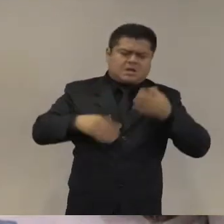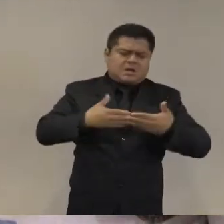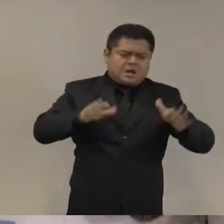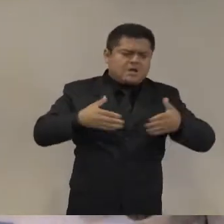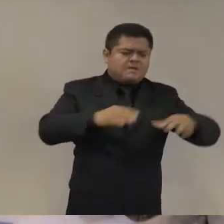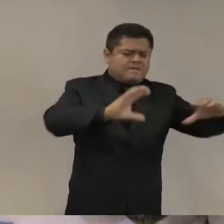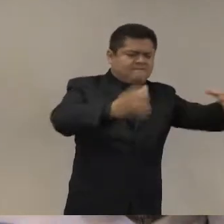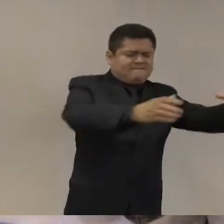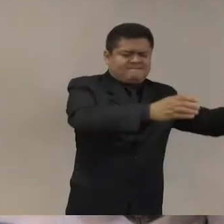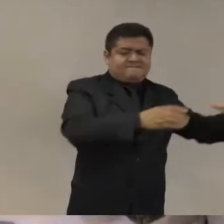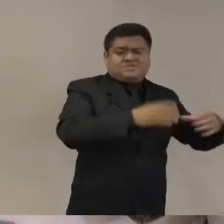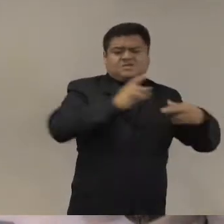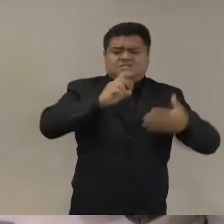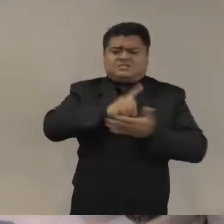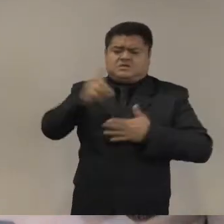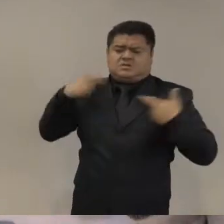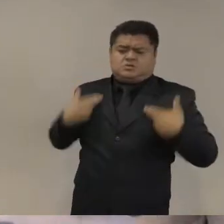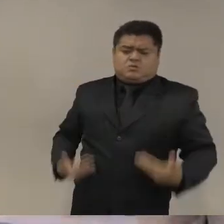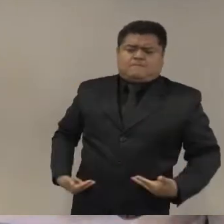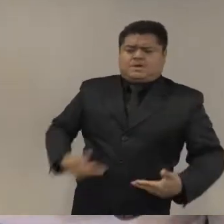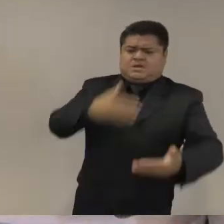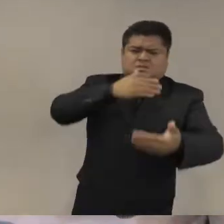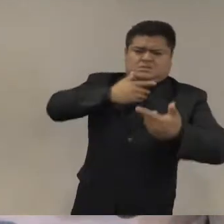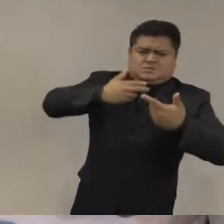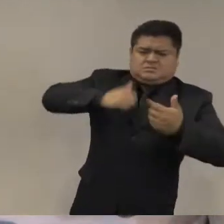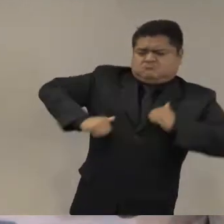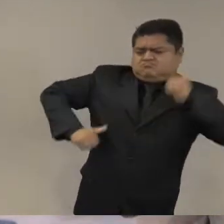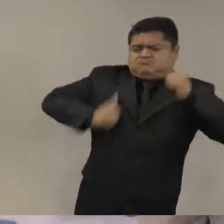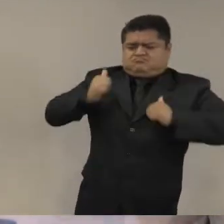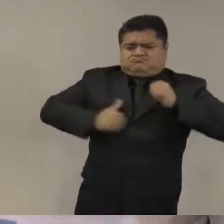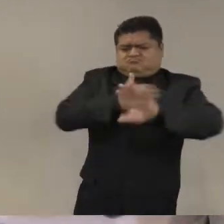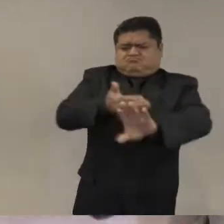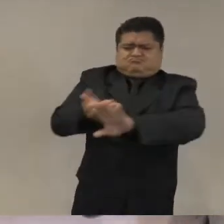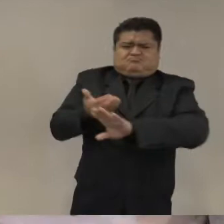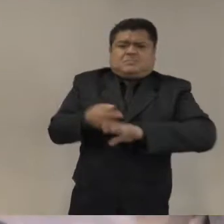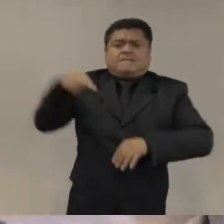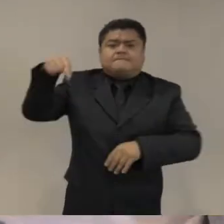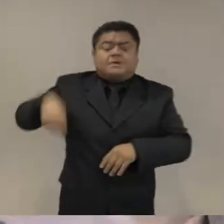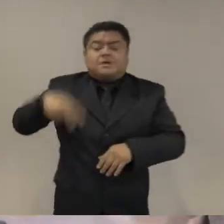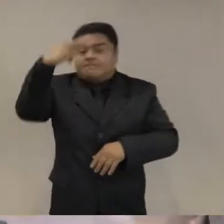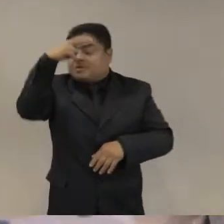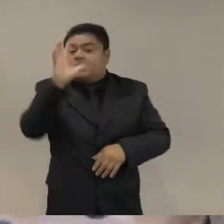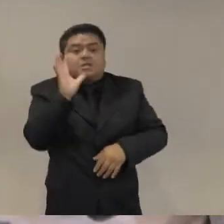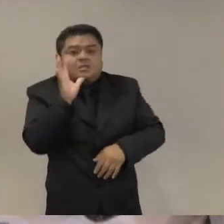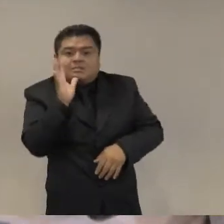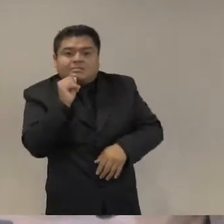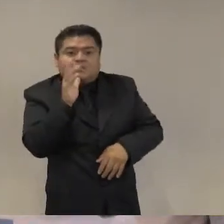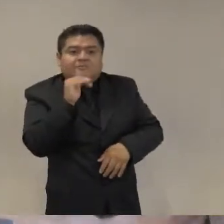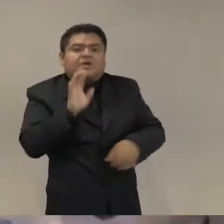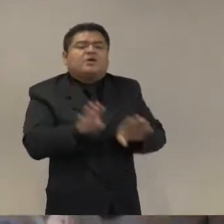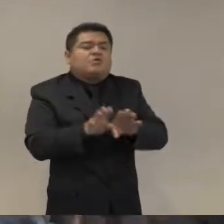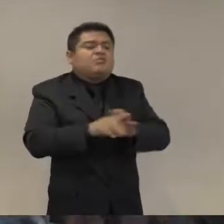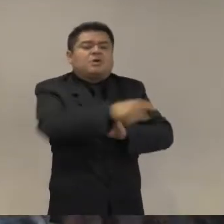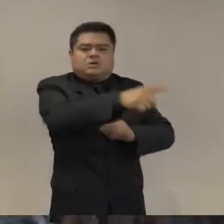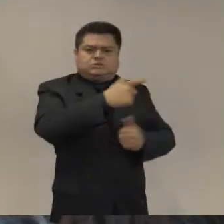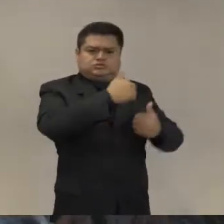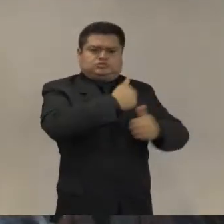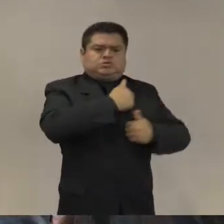instituciones civiles no saben investigar esos casos no tienen la capacidad de llamar a un soldado a declarar en una investigación